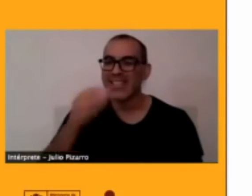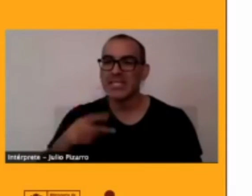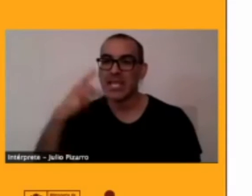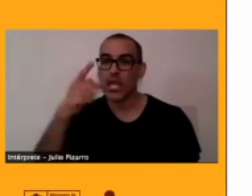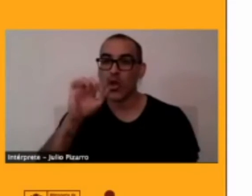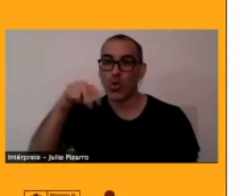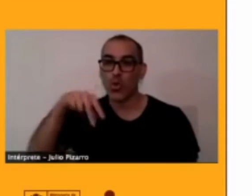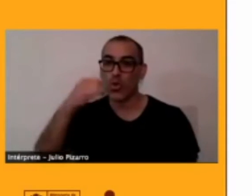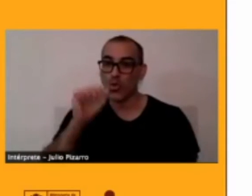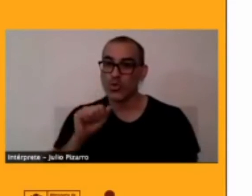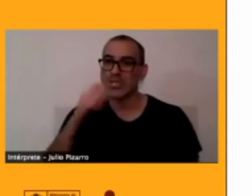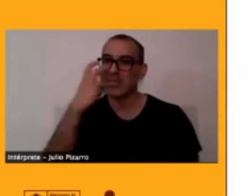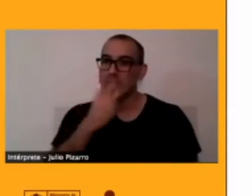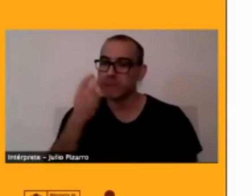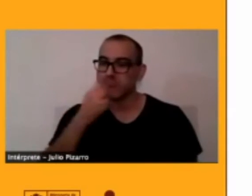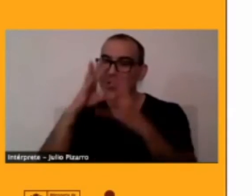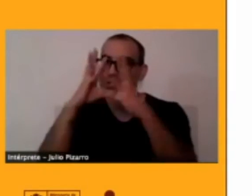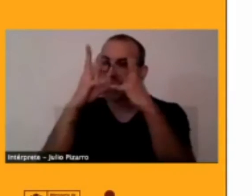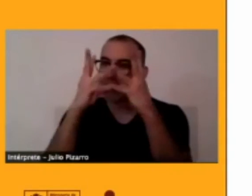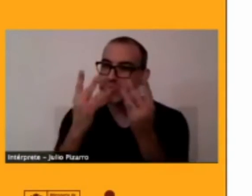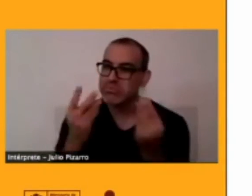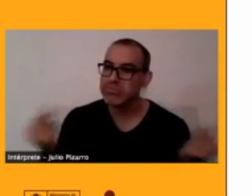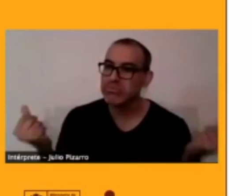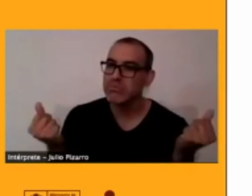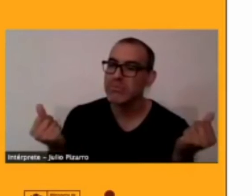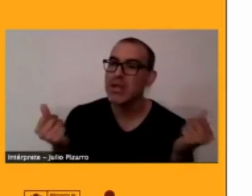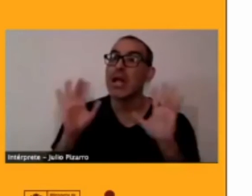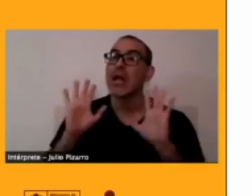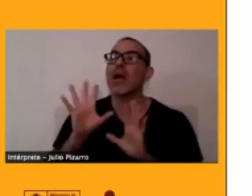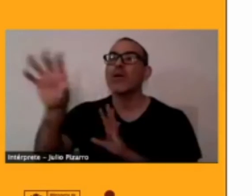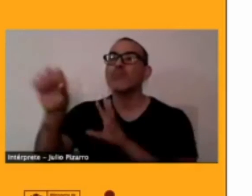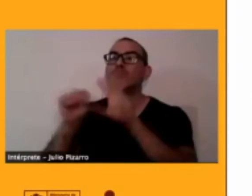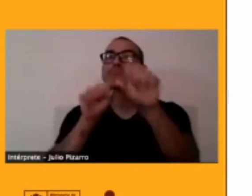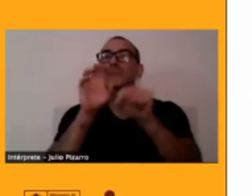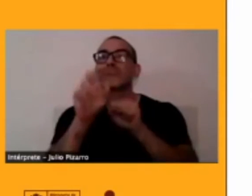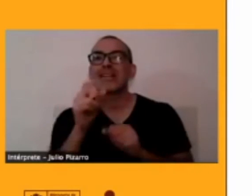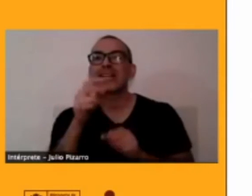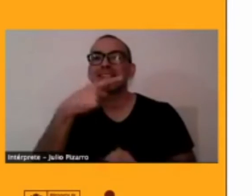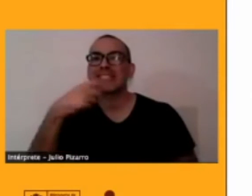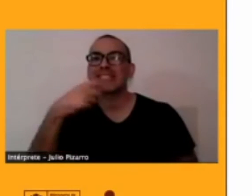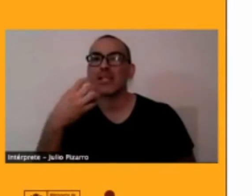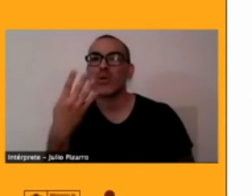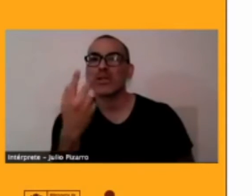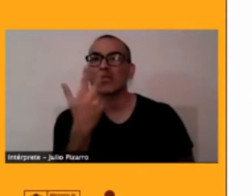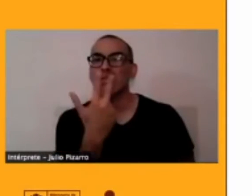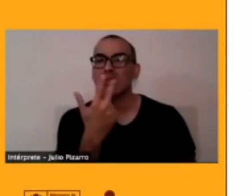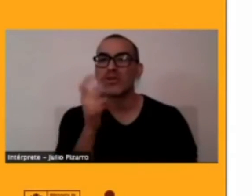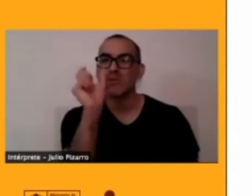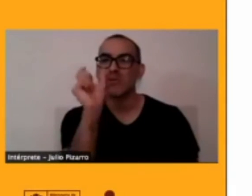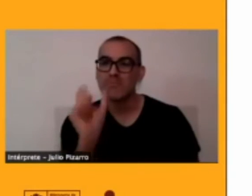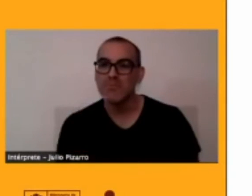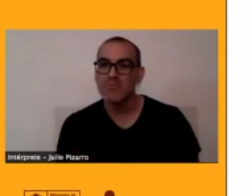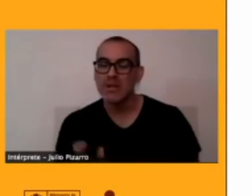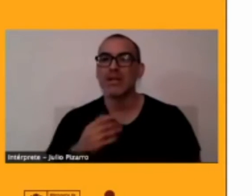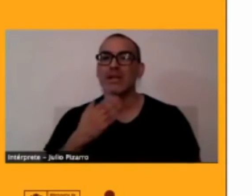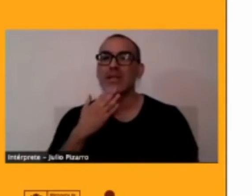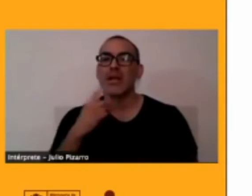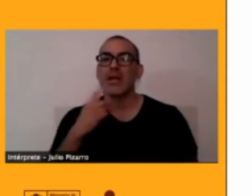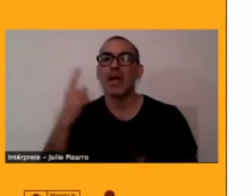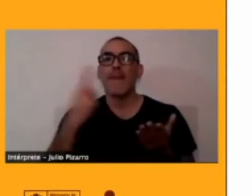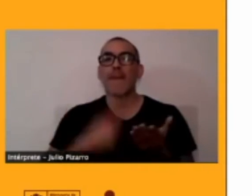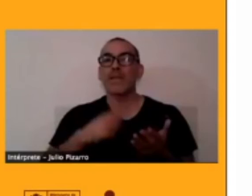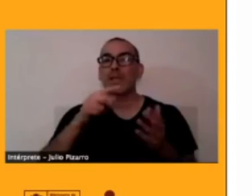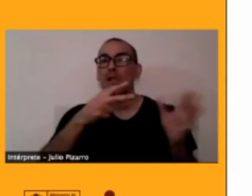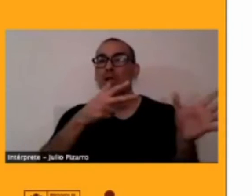Pero él, aún así, recoge 148 voces. En 1895 tenemos,